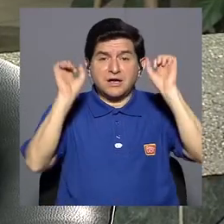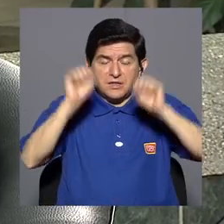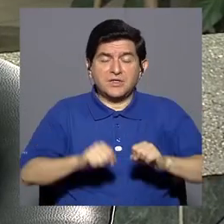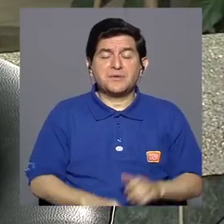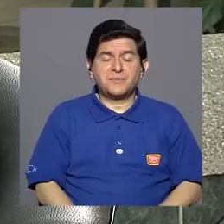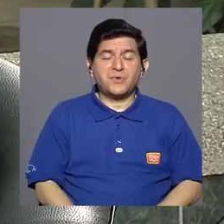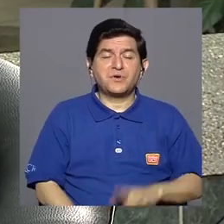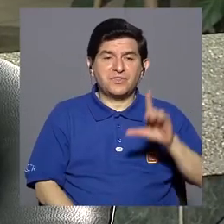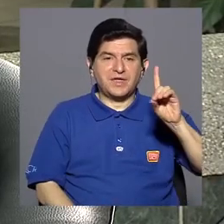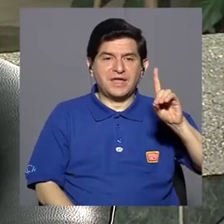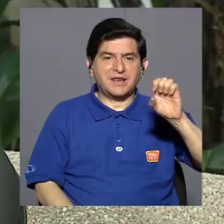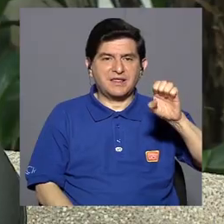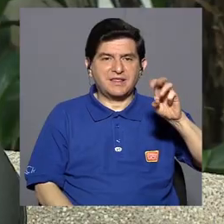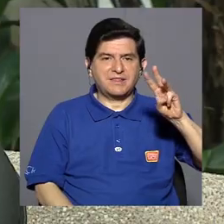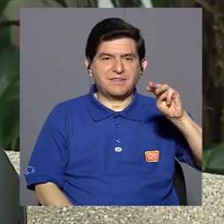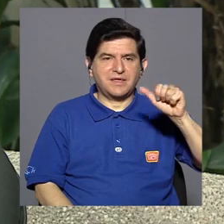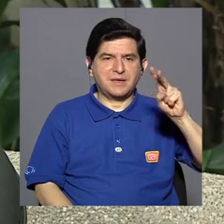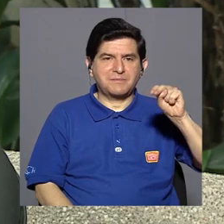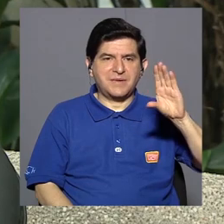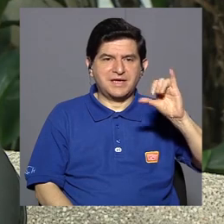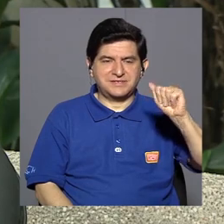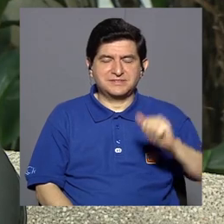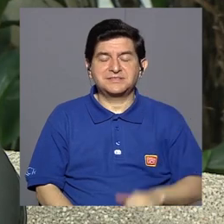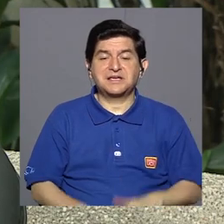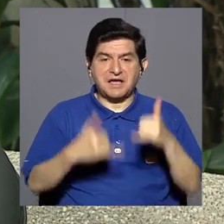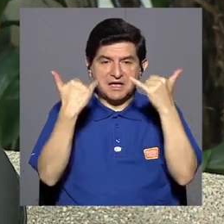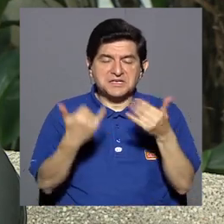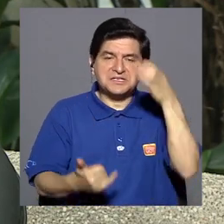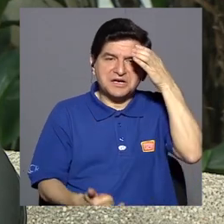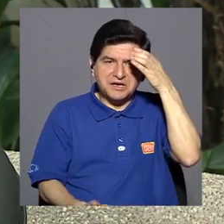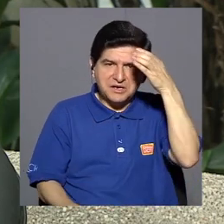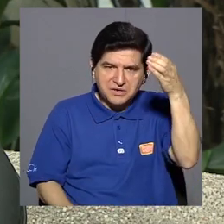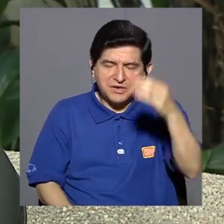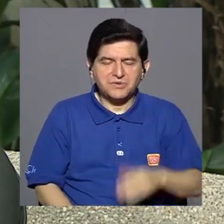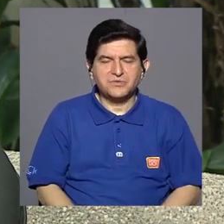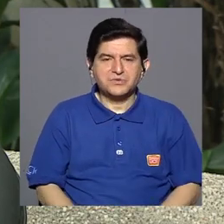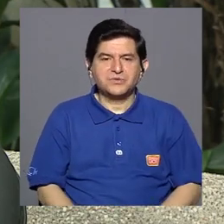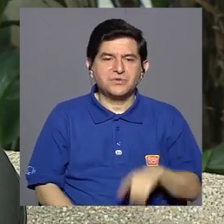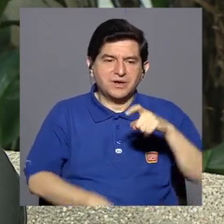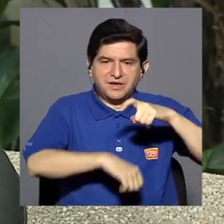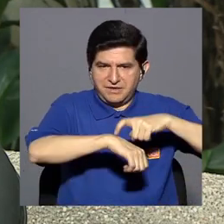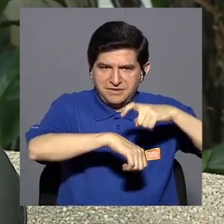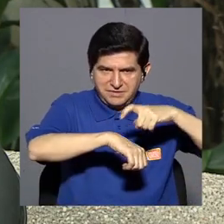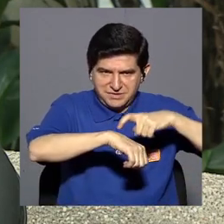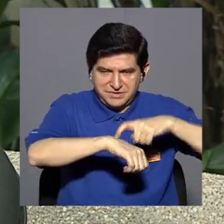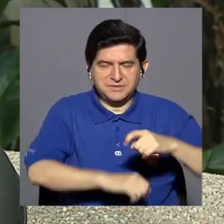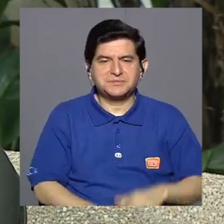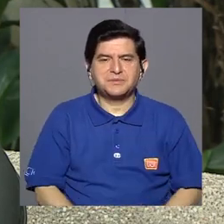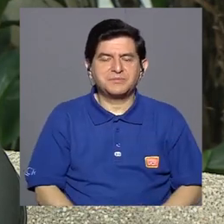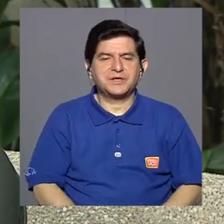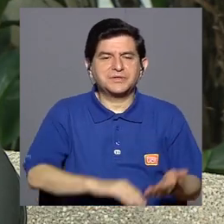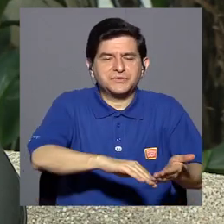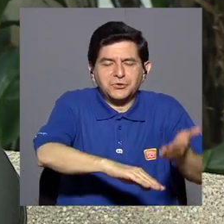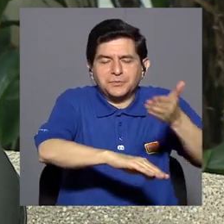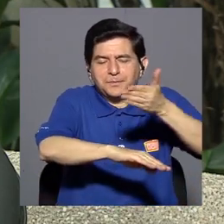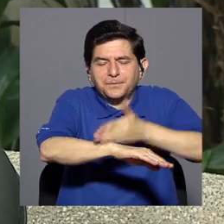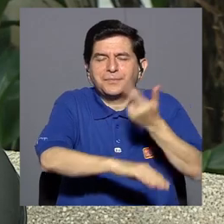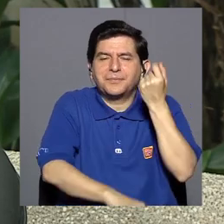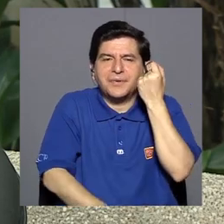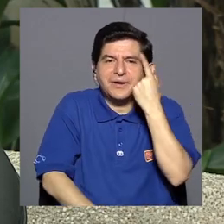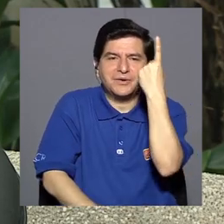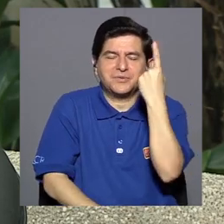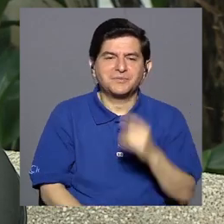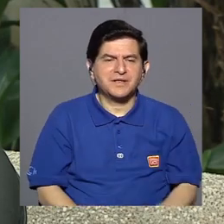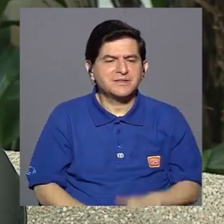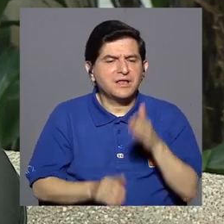generar demencia en nuestras vidas, es posible que ya culturalmente hayamos podido brincar y